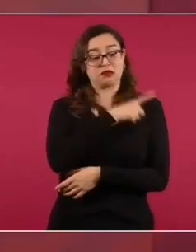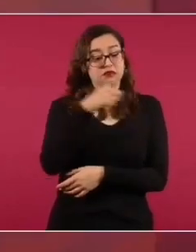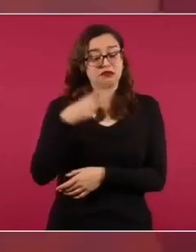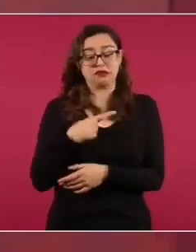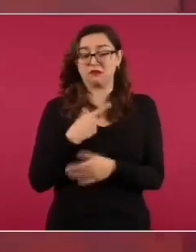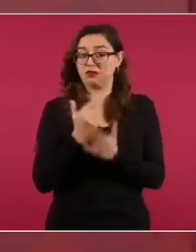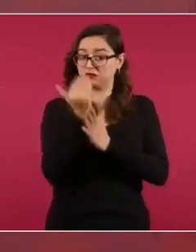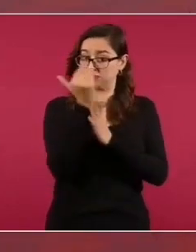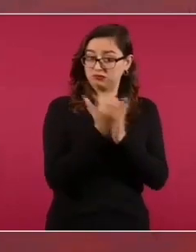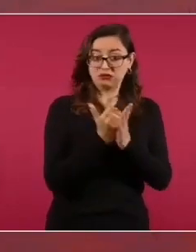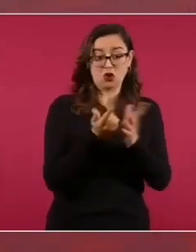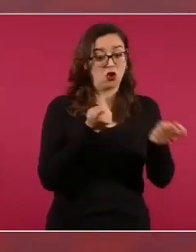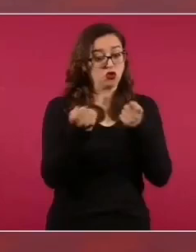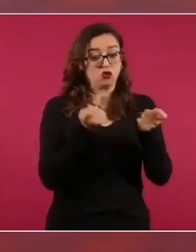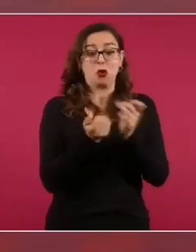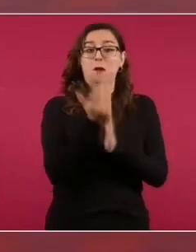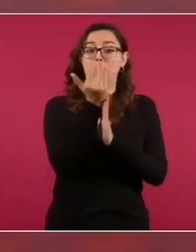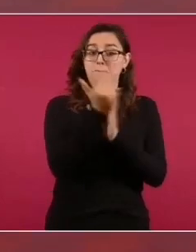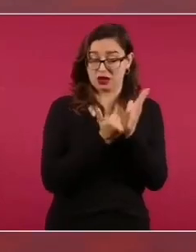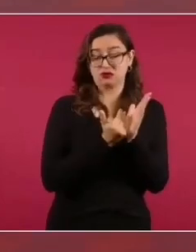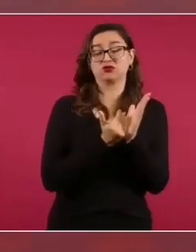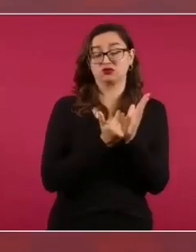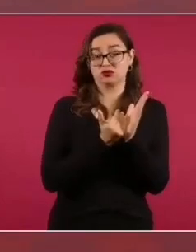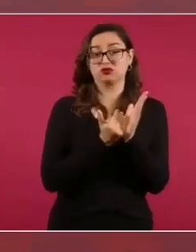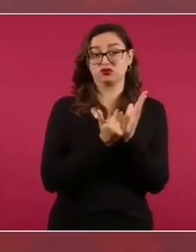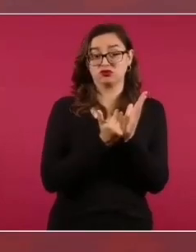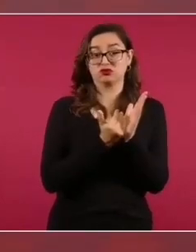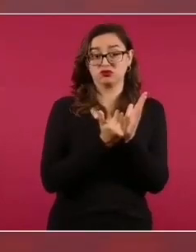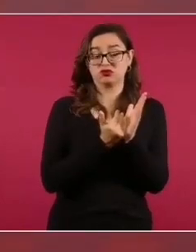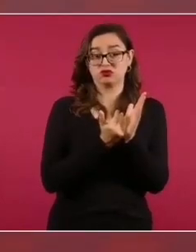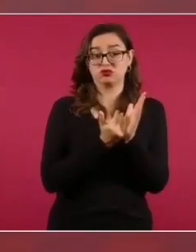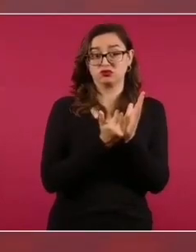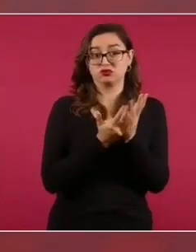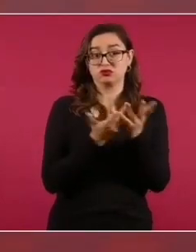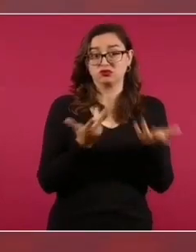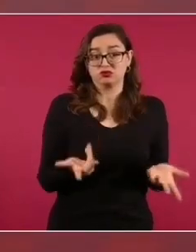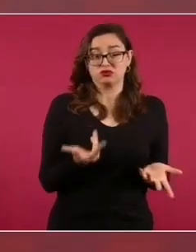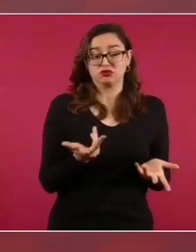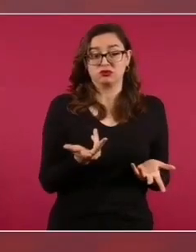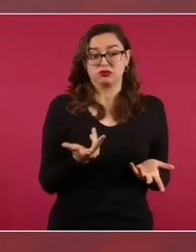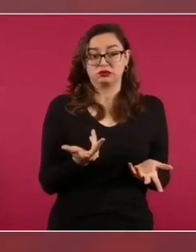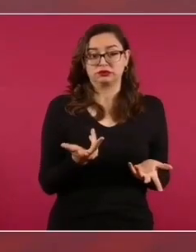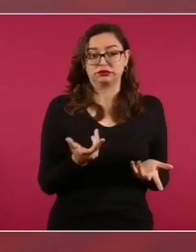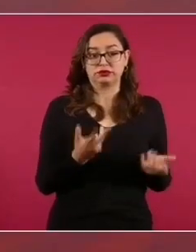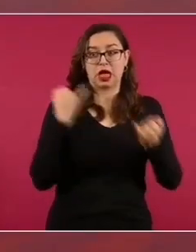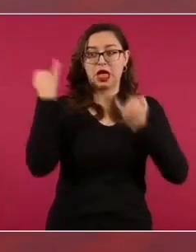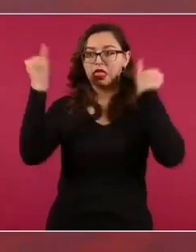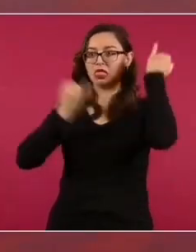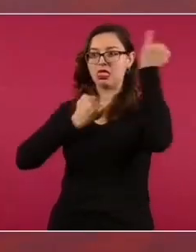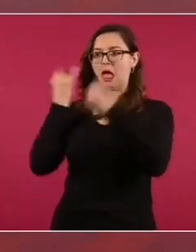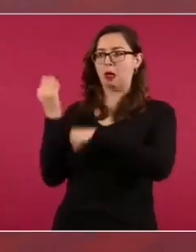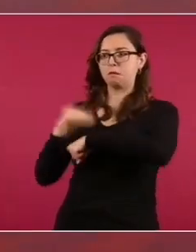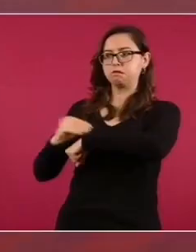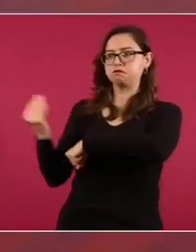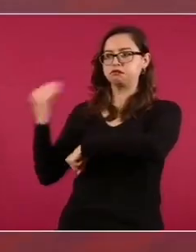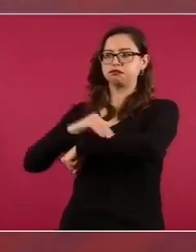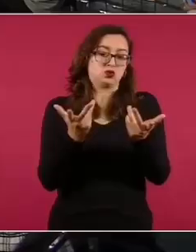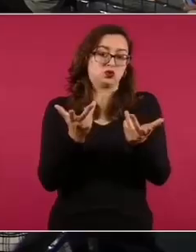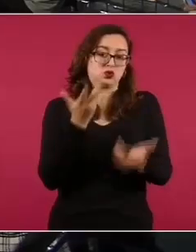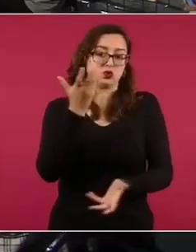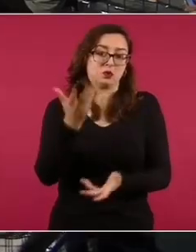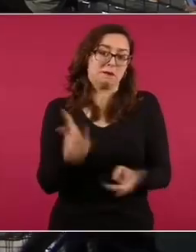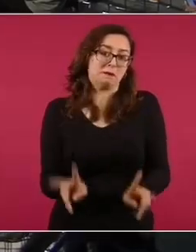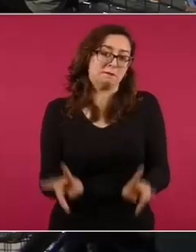excusas o pretextos.